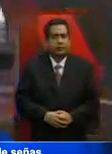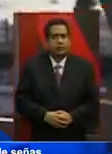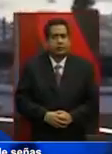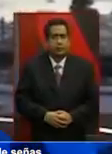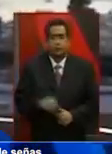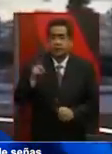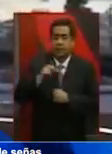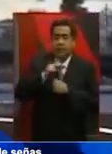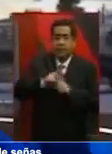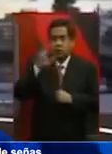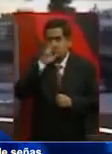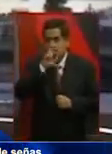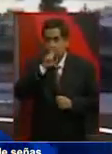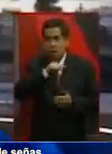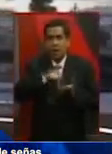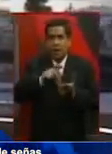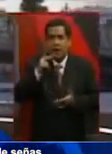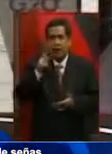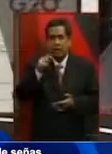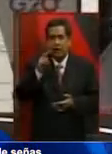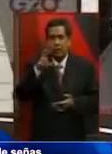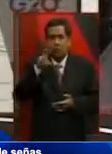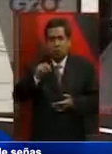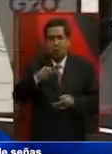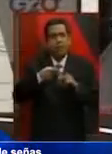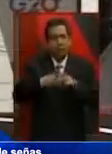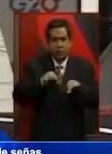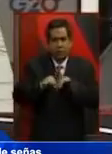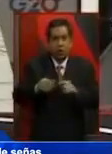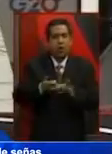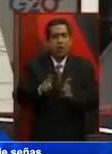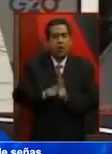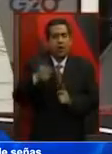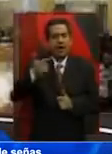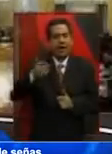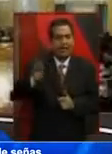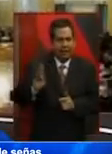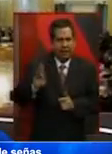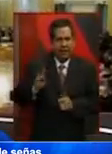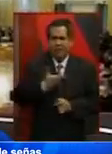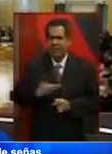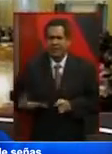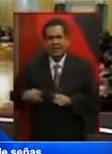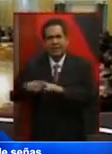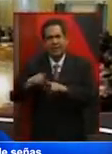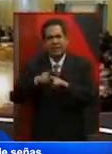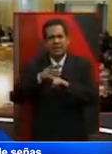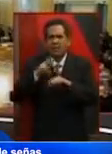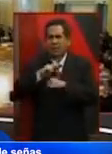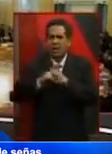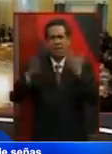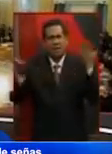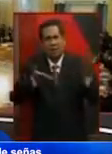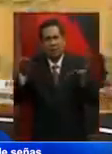En San Petersburgo, Rusia, iniciaron los trabajos de la Cumbre del G-20, donde los jefes de Estado de diversos países del mundo se reúnen para